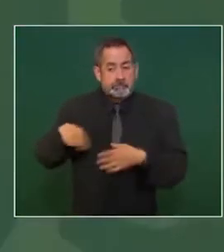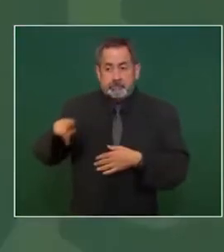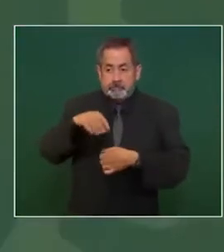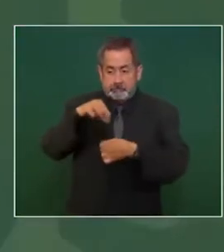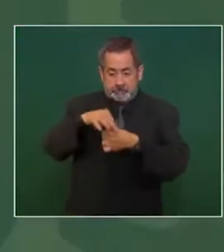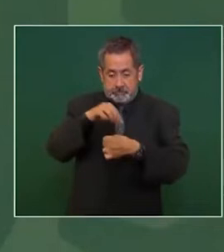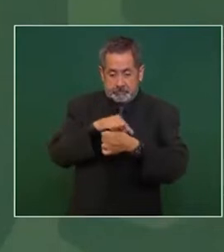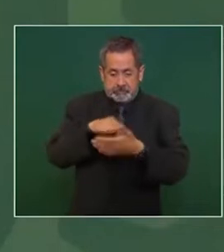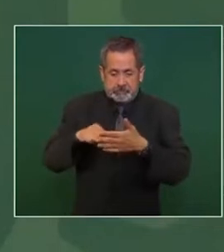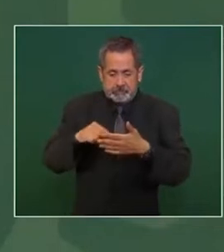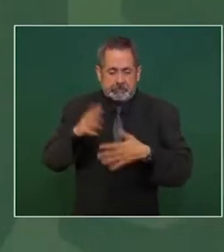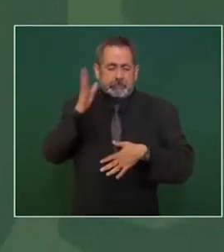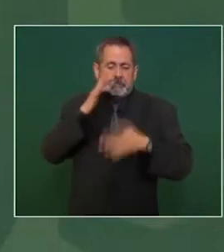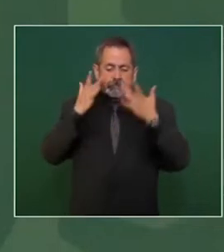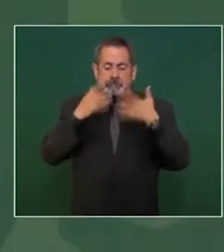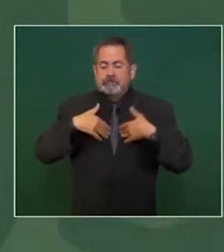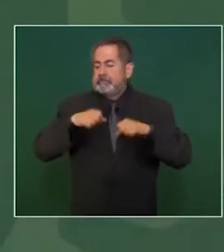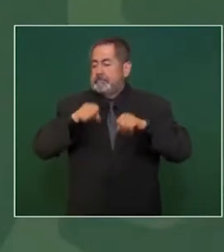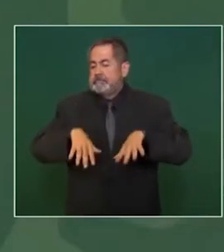vota